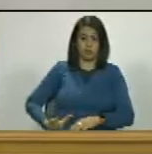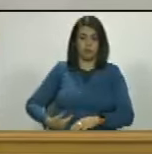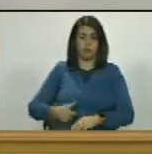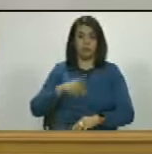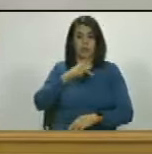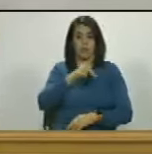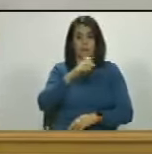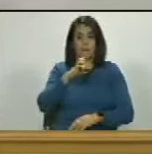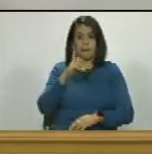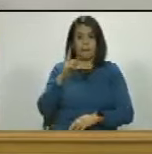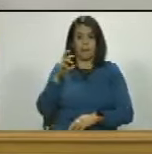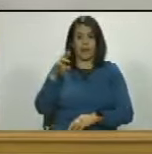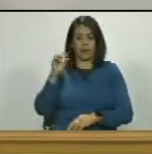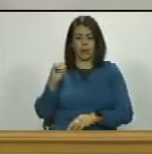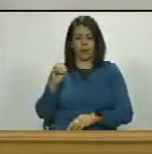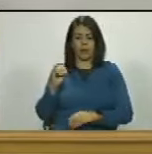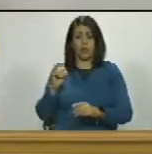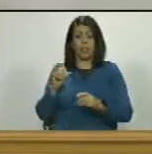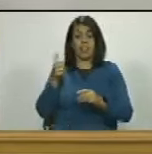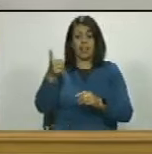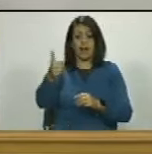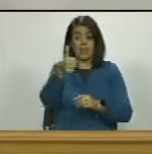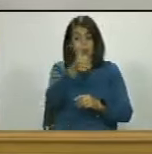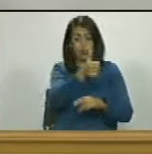investigue uno por uno